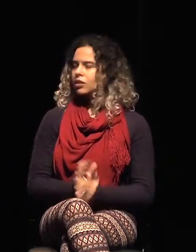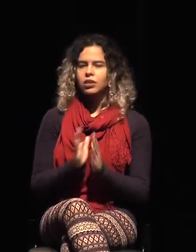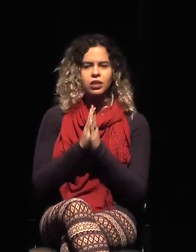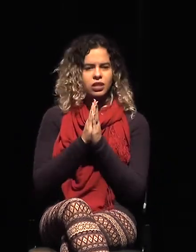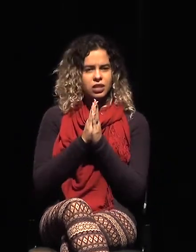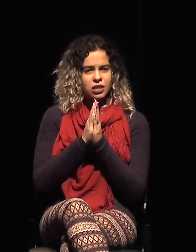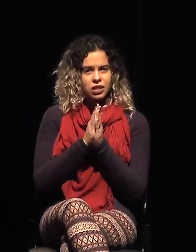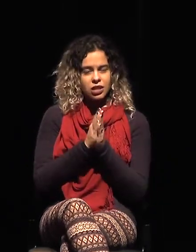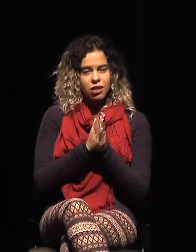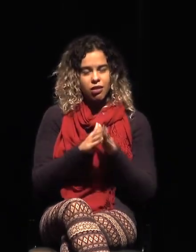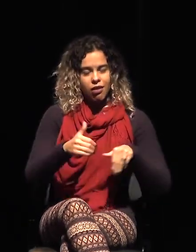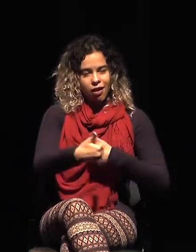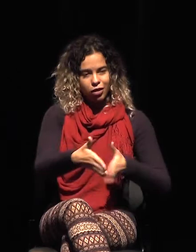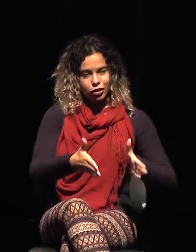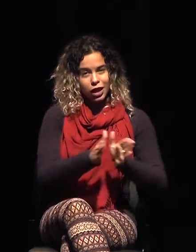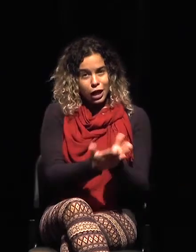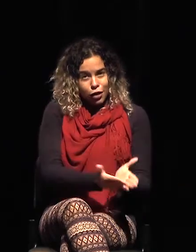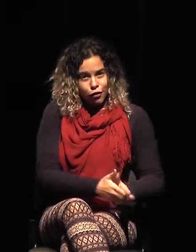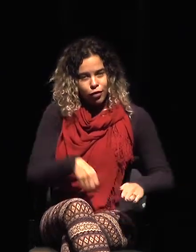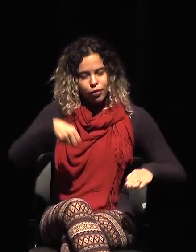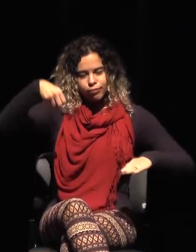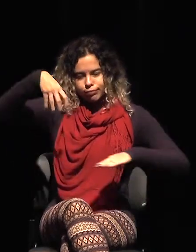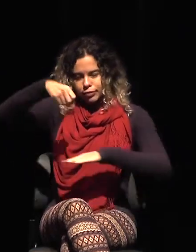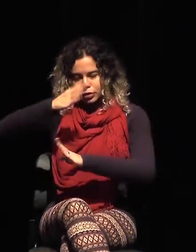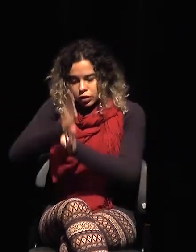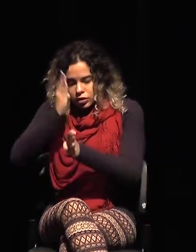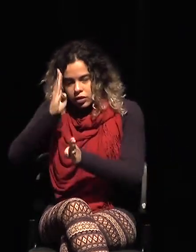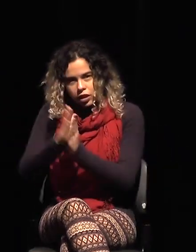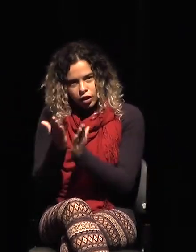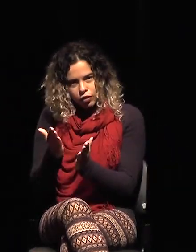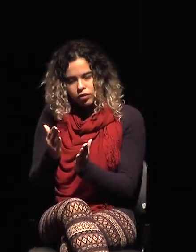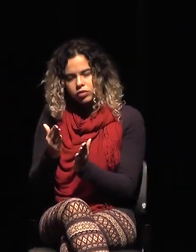atención o podrían ser objetivo de